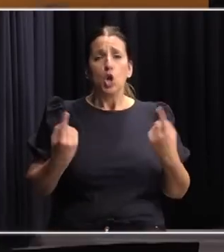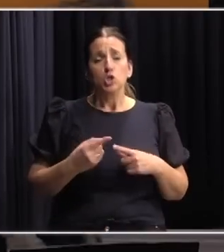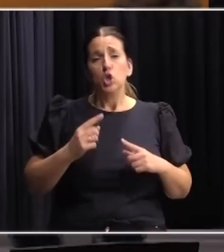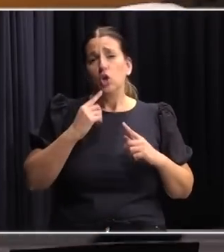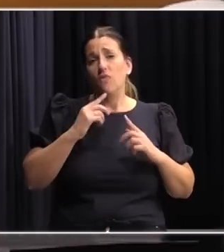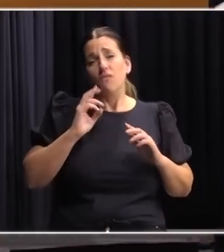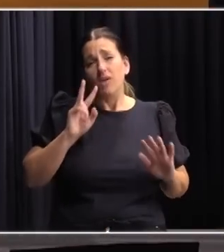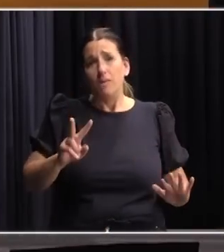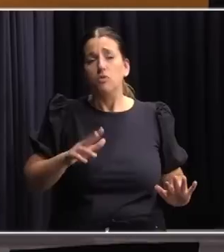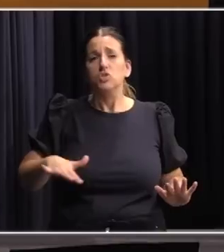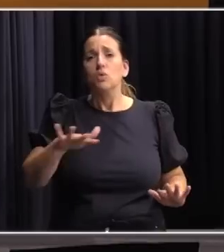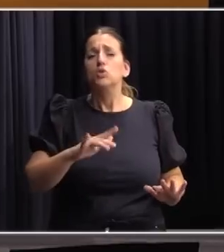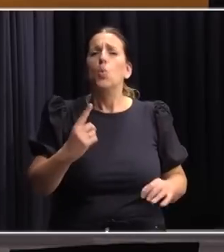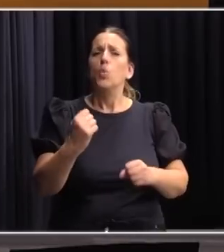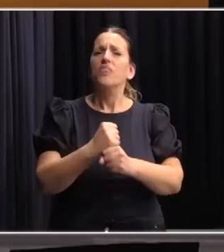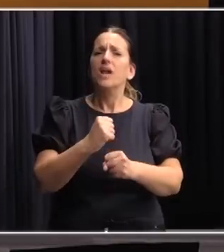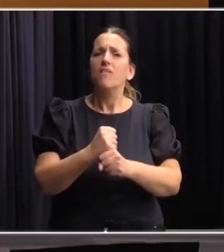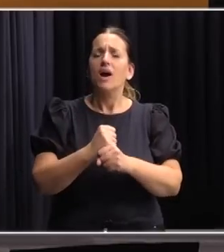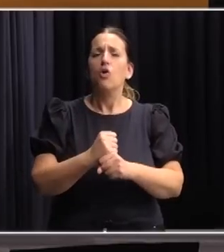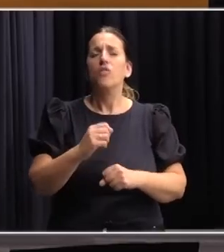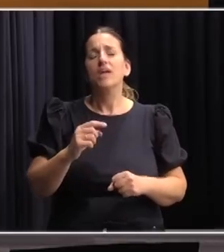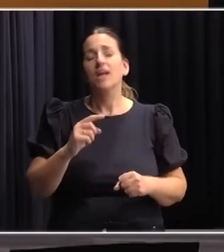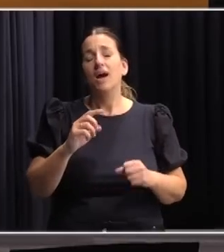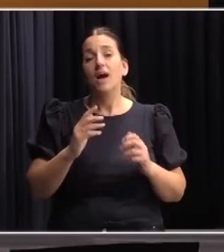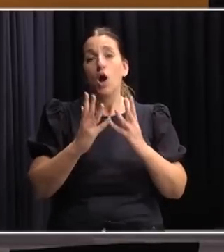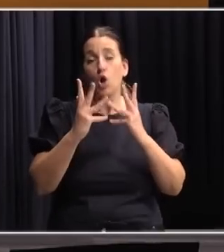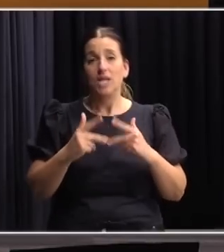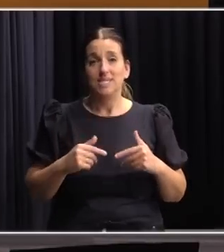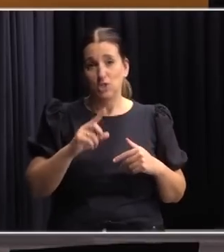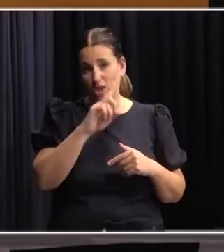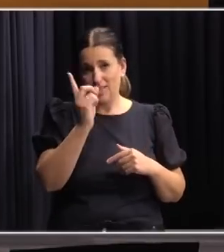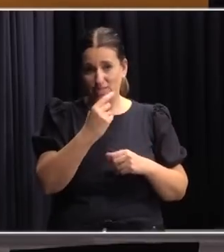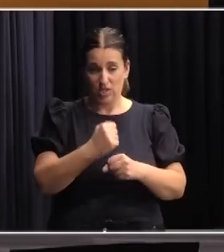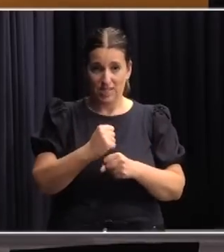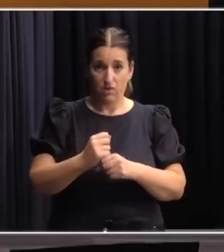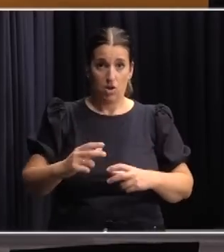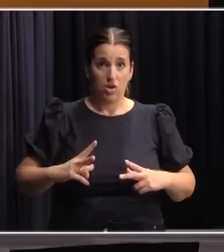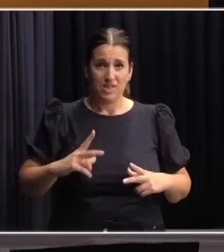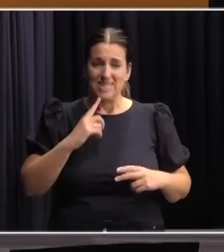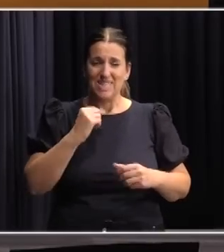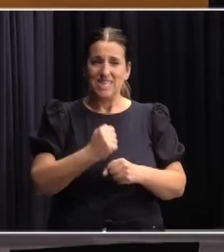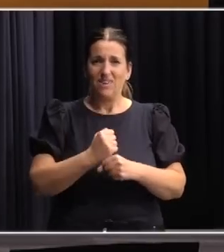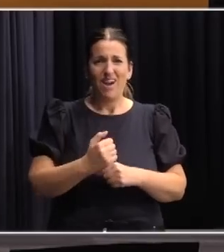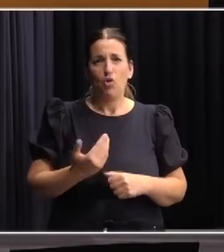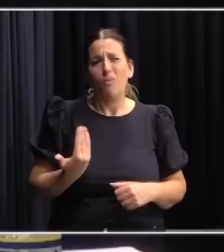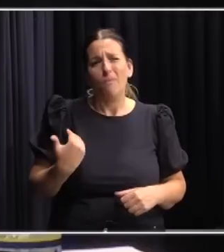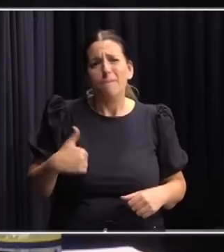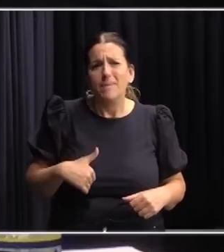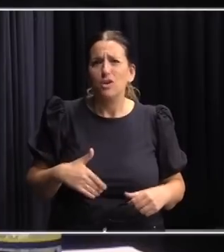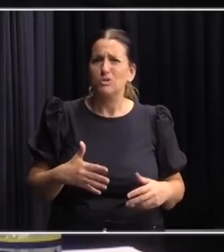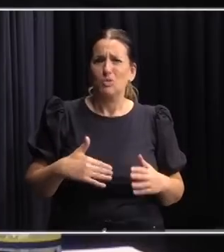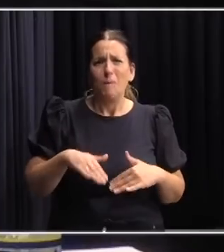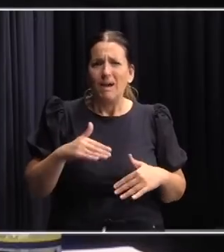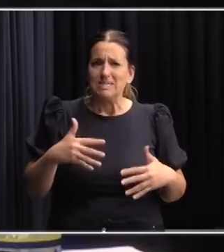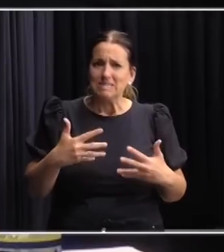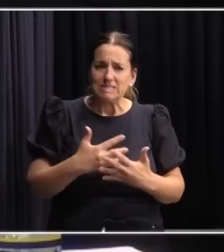referencia un trabajo de la OIT respecto a lo que la OIT denomina trabajos penosos que particularmente